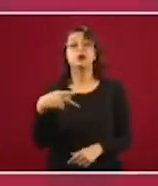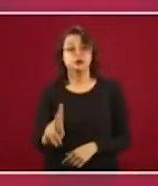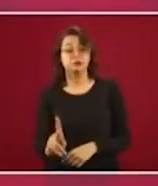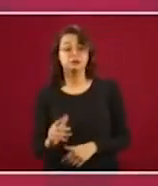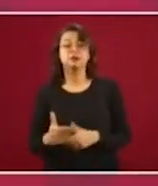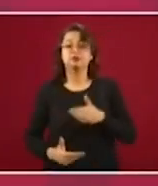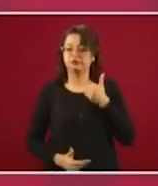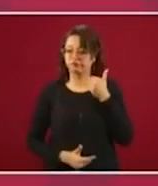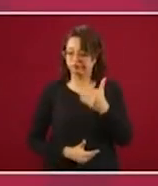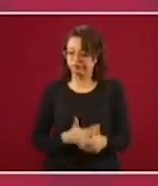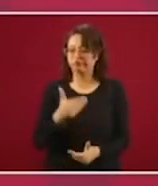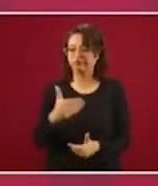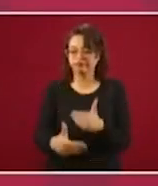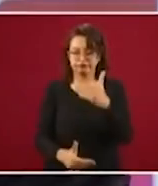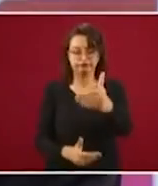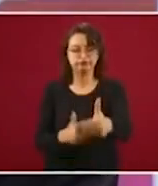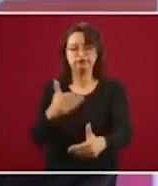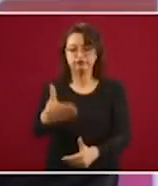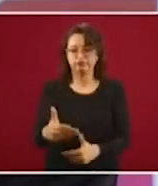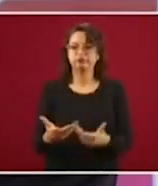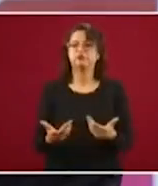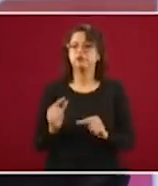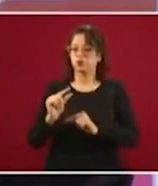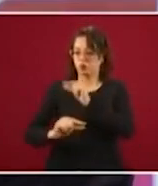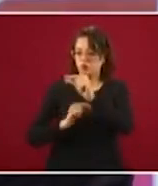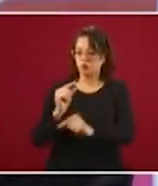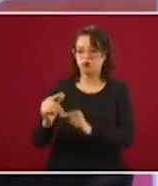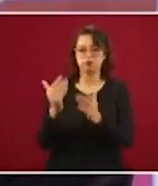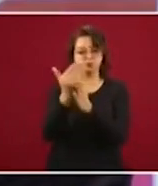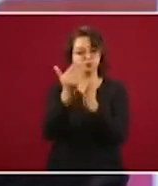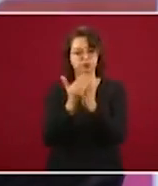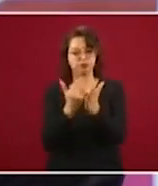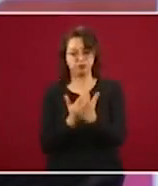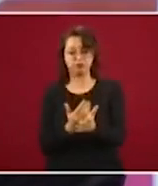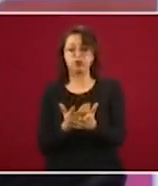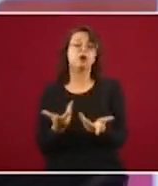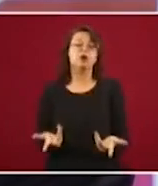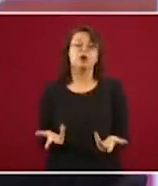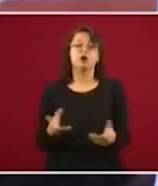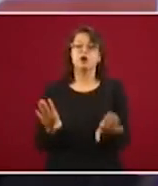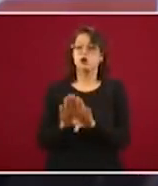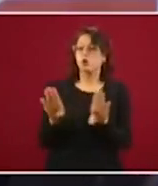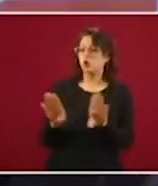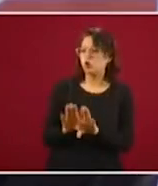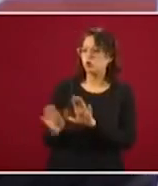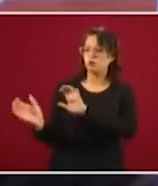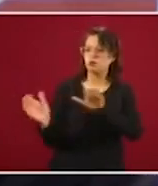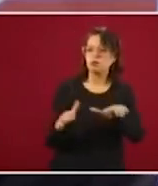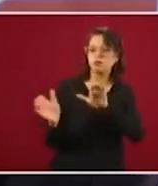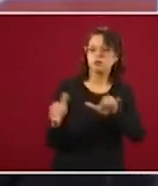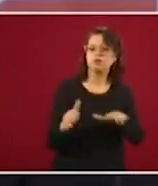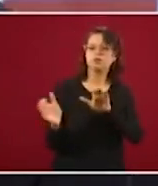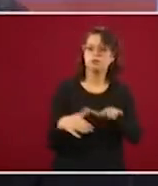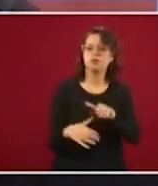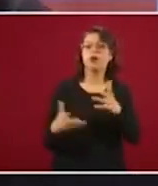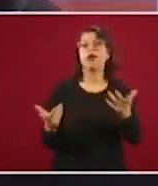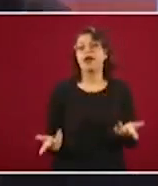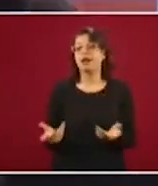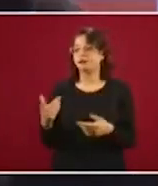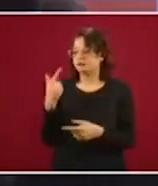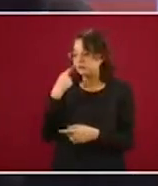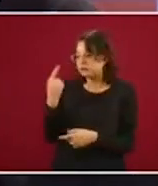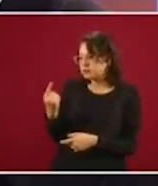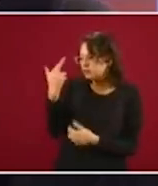etapas han sido claramente delineadas. Y uno de los criterios principales es la antigüedad. Obviamente quien lleva más años en estas